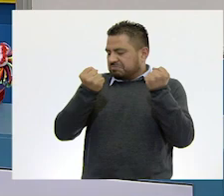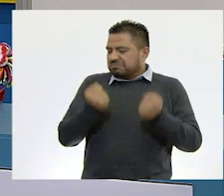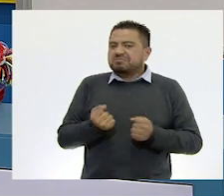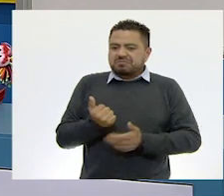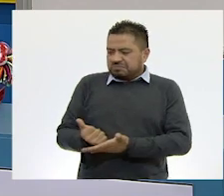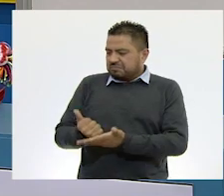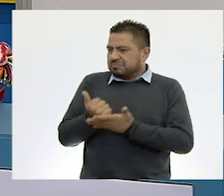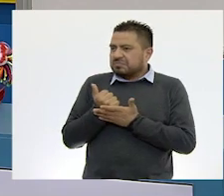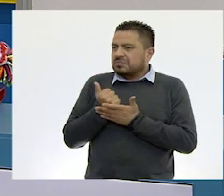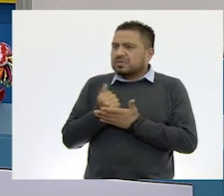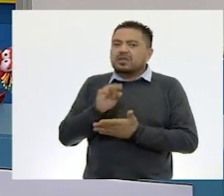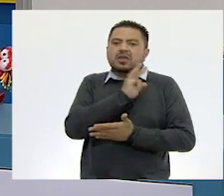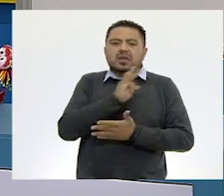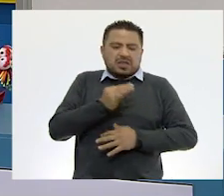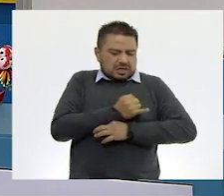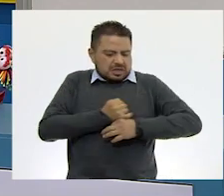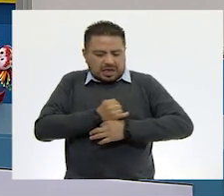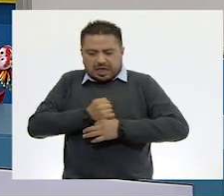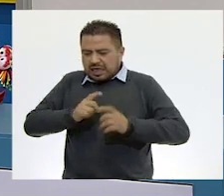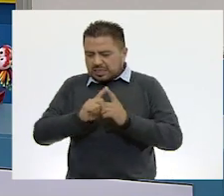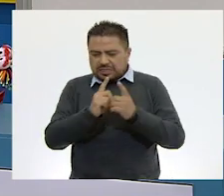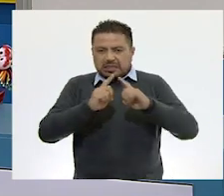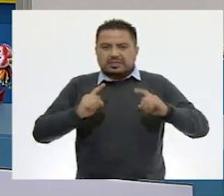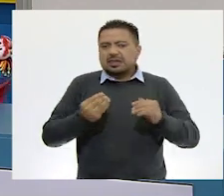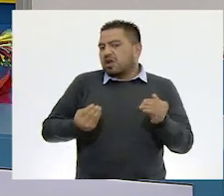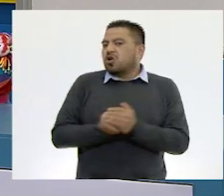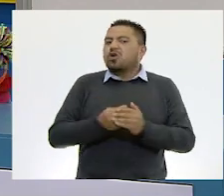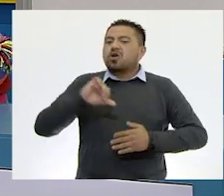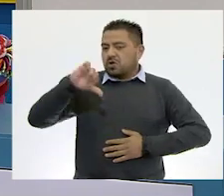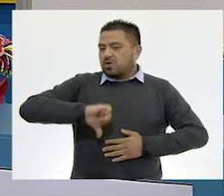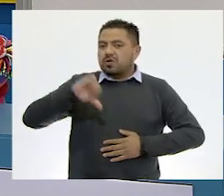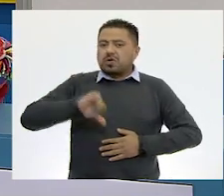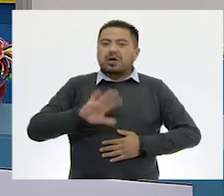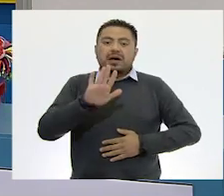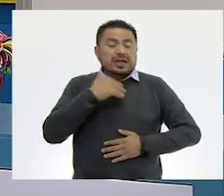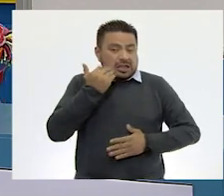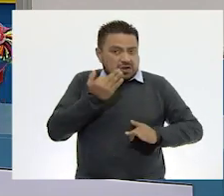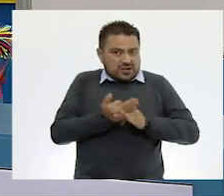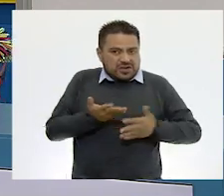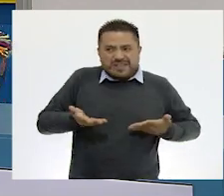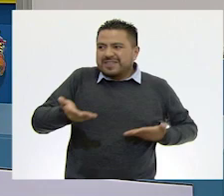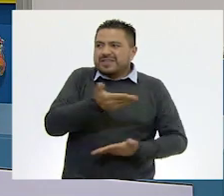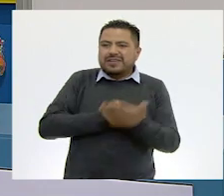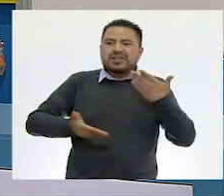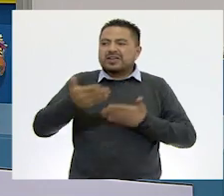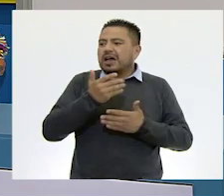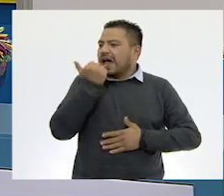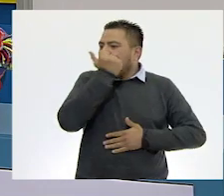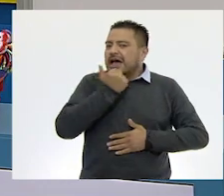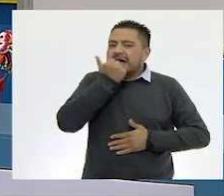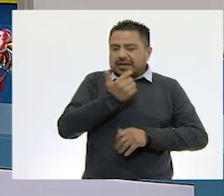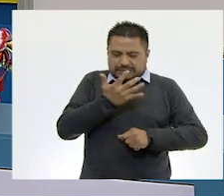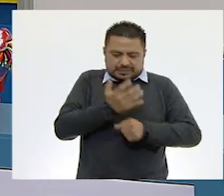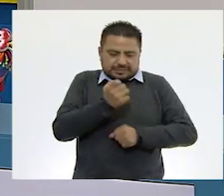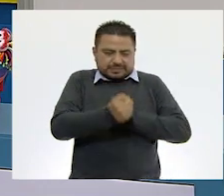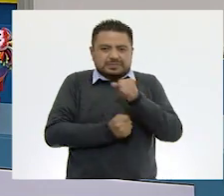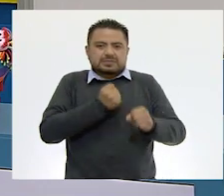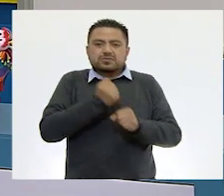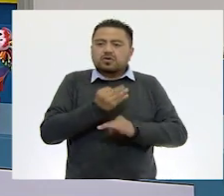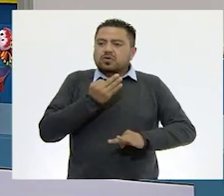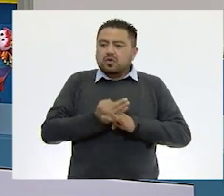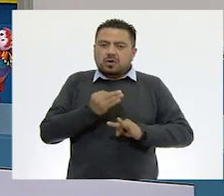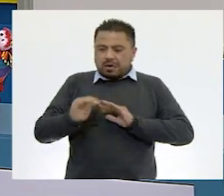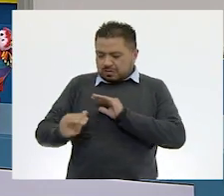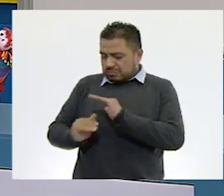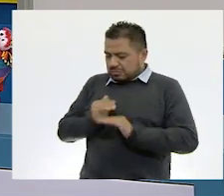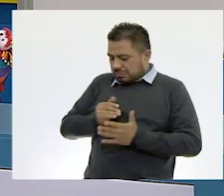ayudar para consultar algún dato en el desarrollo de la clase. Les quiero compartir que un estudiante de quinto grado nos hizo